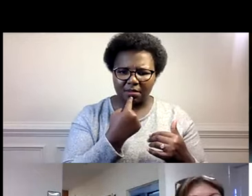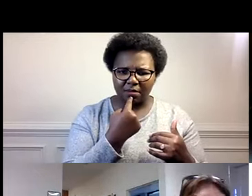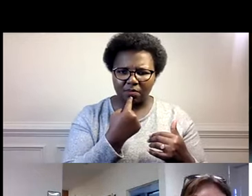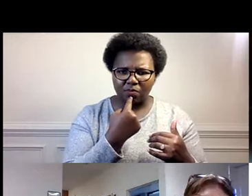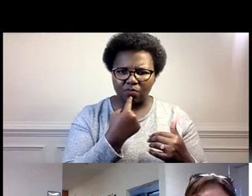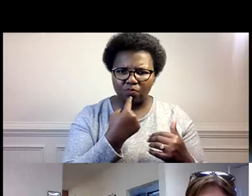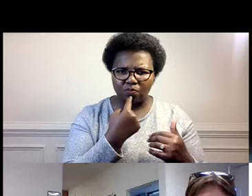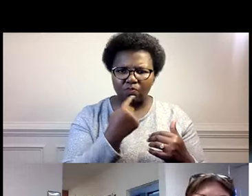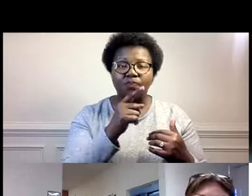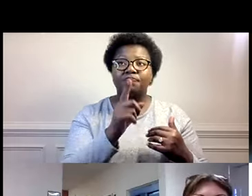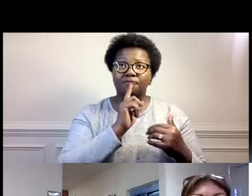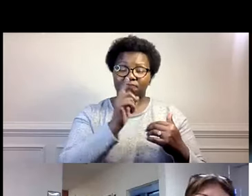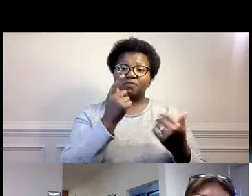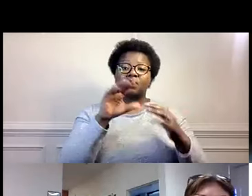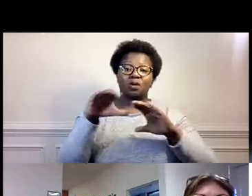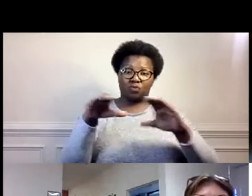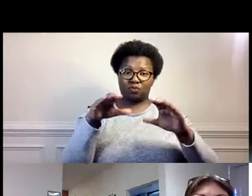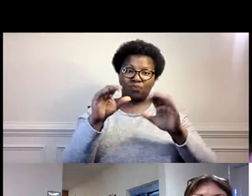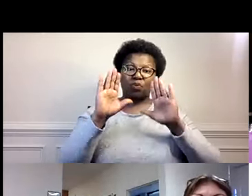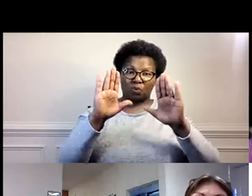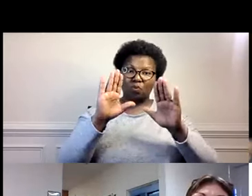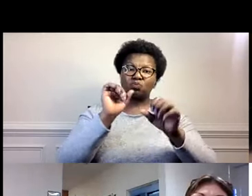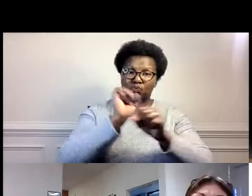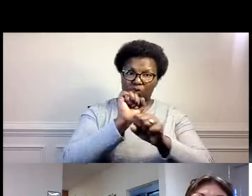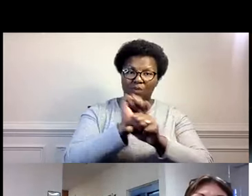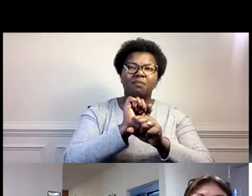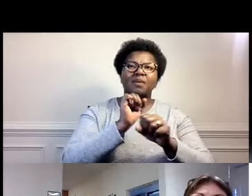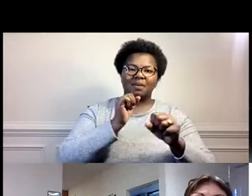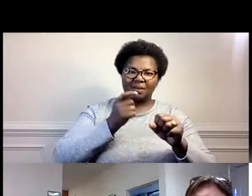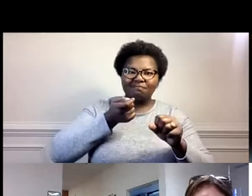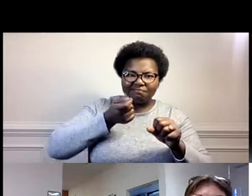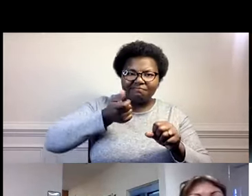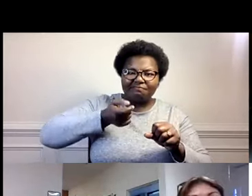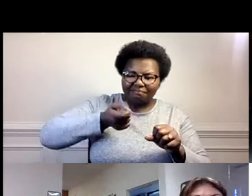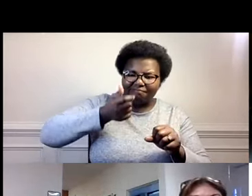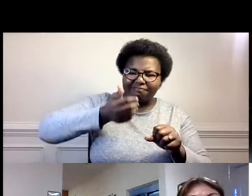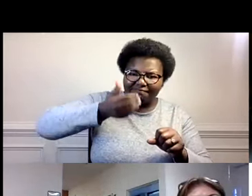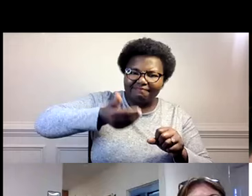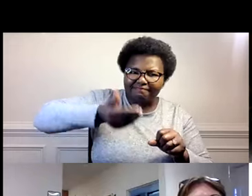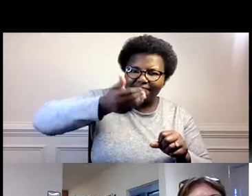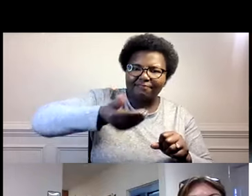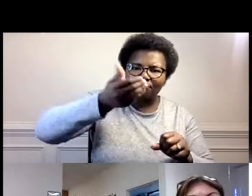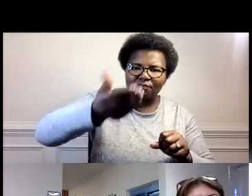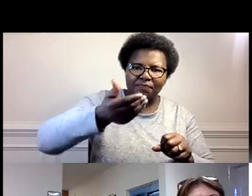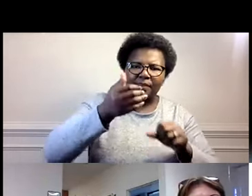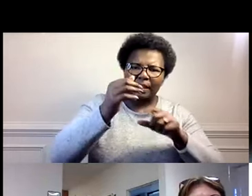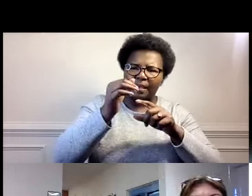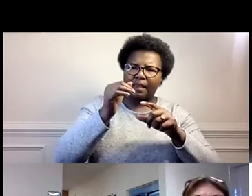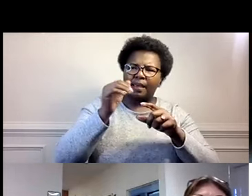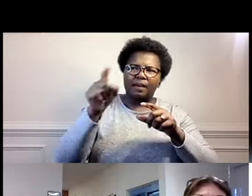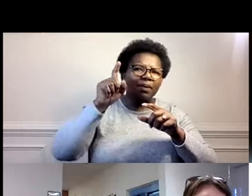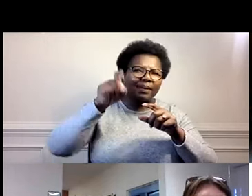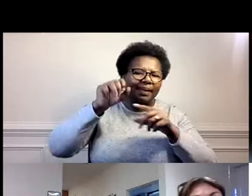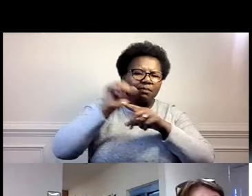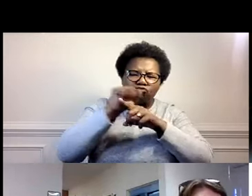Es algo que le gusta y está haciendo un buen trabajo. Excelente trabajo. Poco a poco va mejorando. Y lo que le gusta mejor